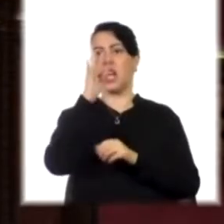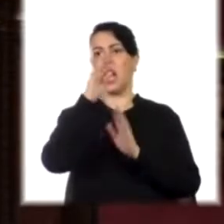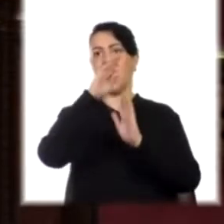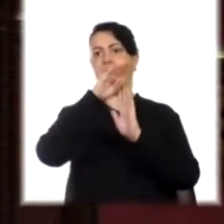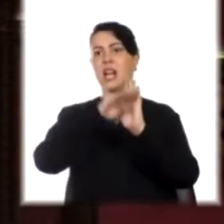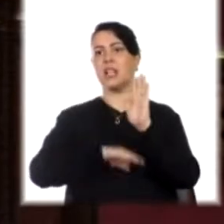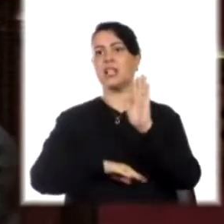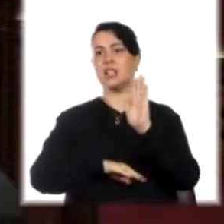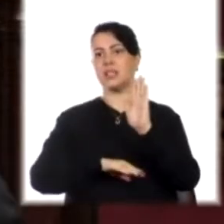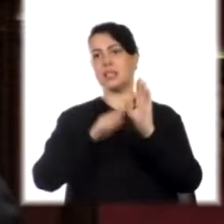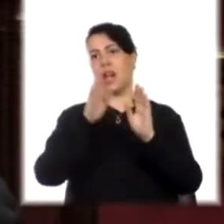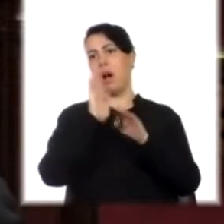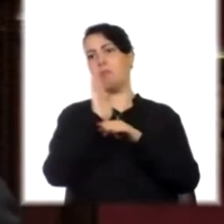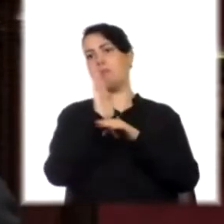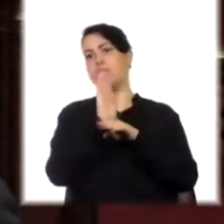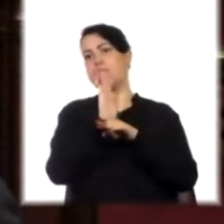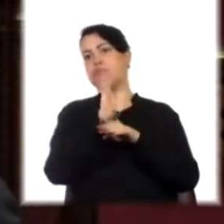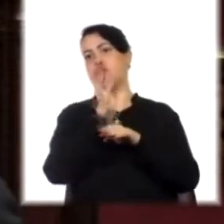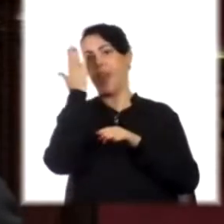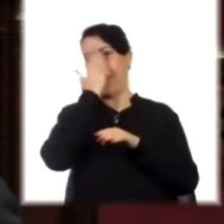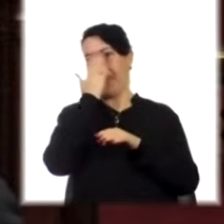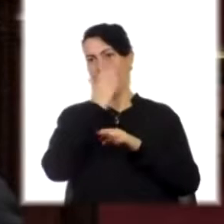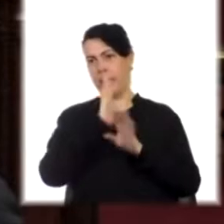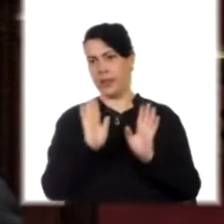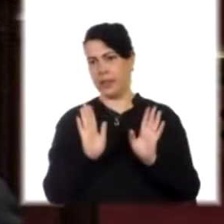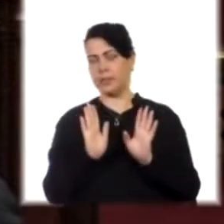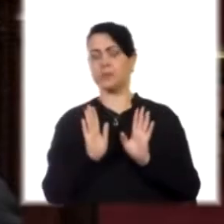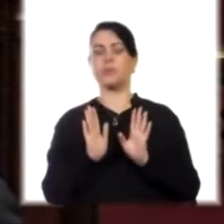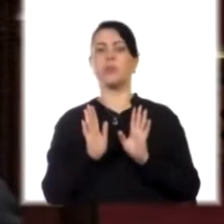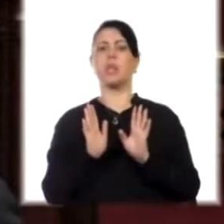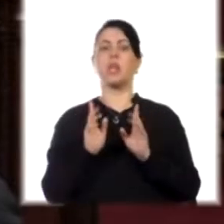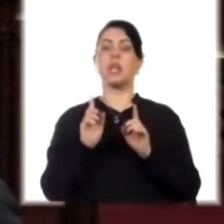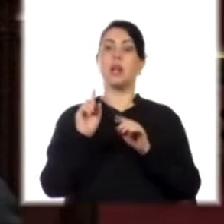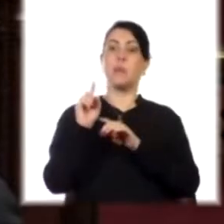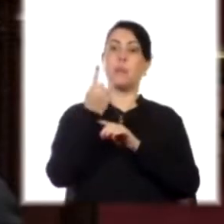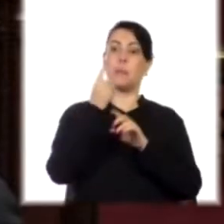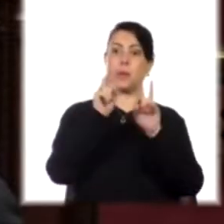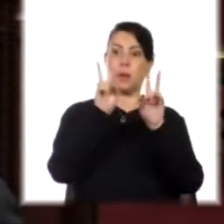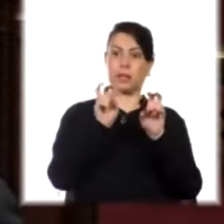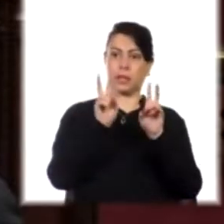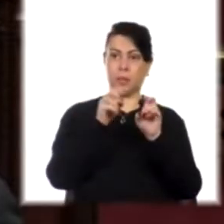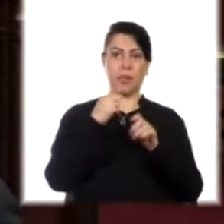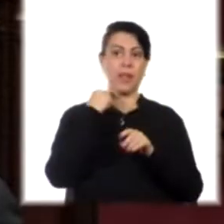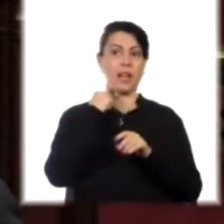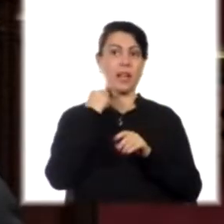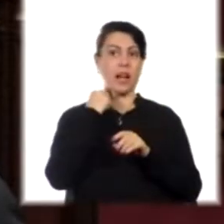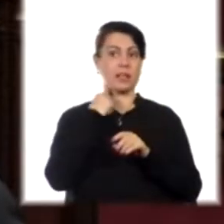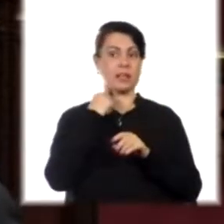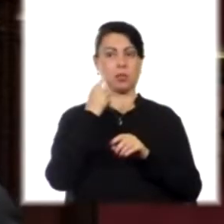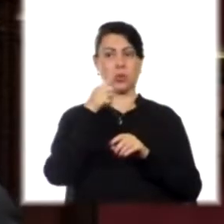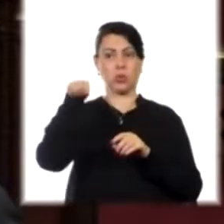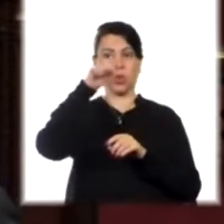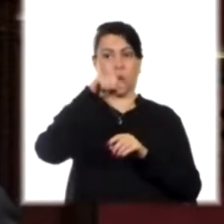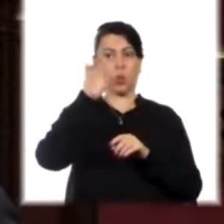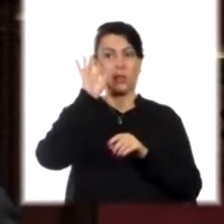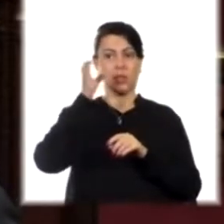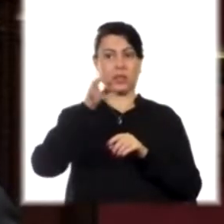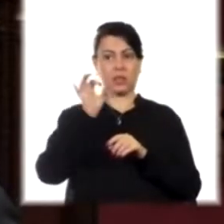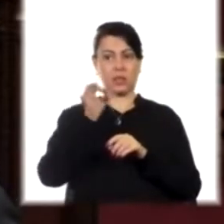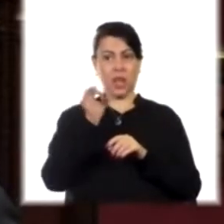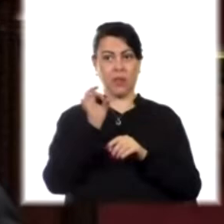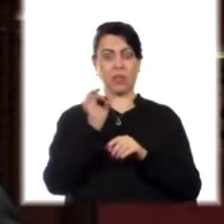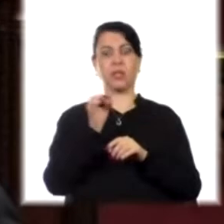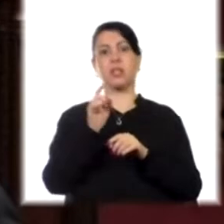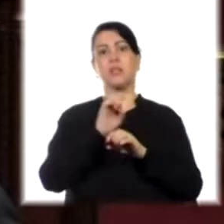la Organización Internacional del Trabajo. En el primer tema, más allá que es públicamente conocido, señora Presidenta, quiero